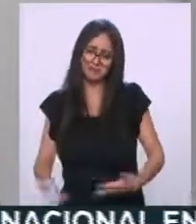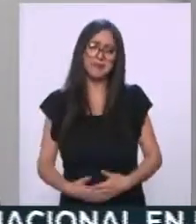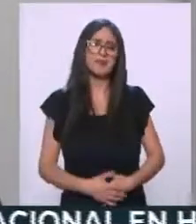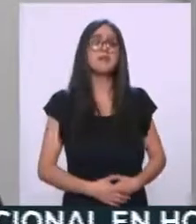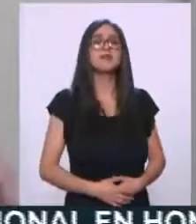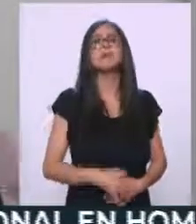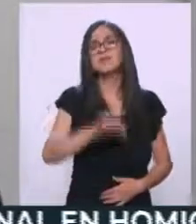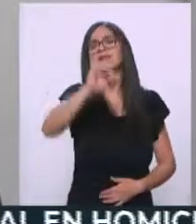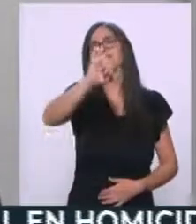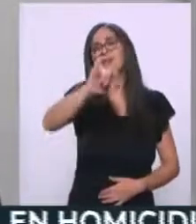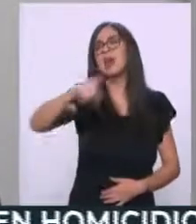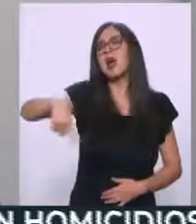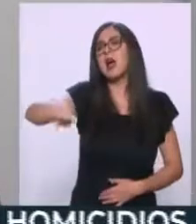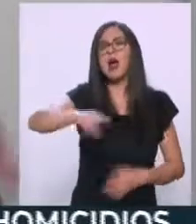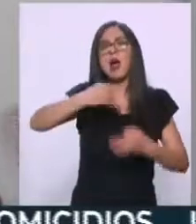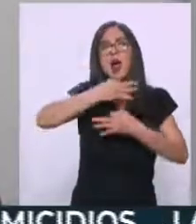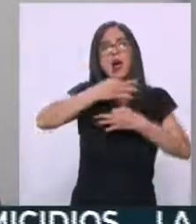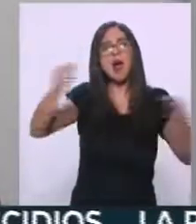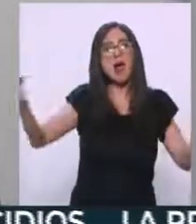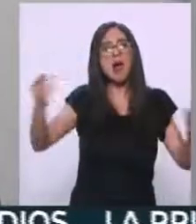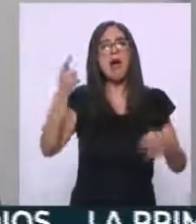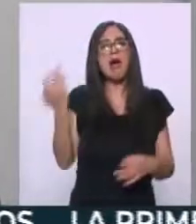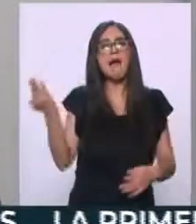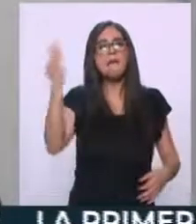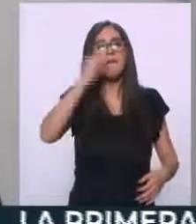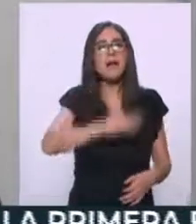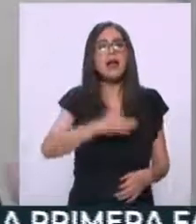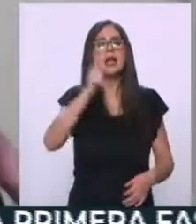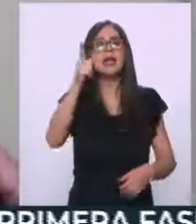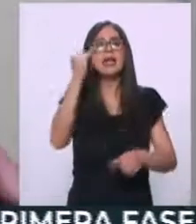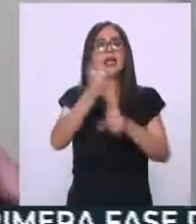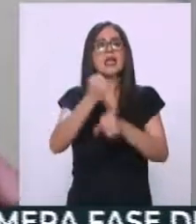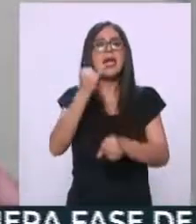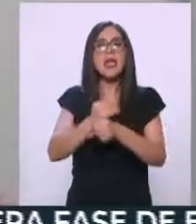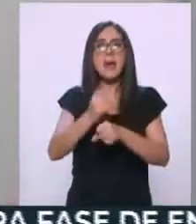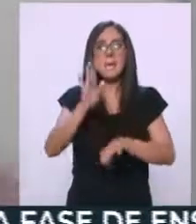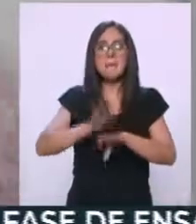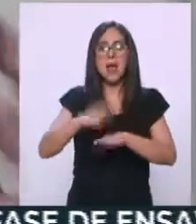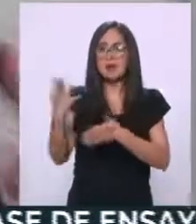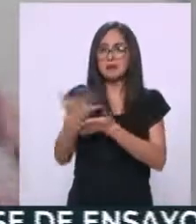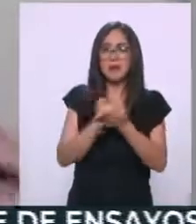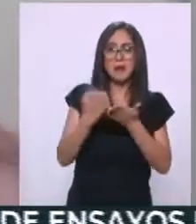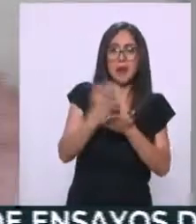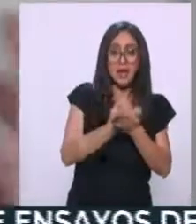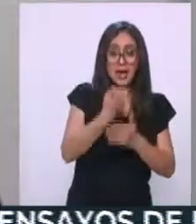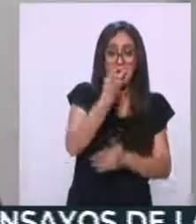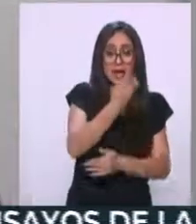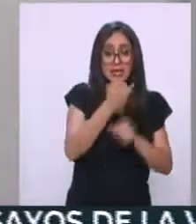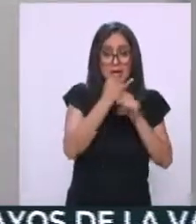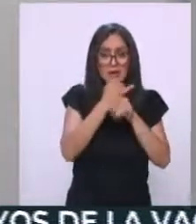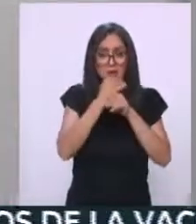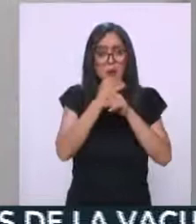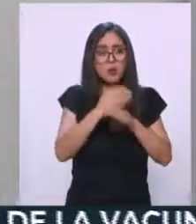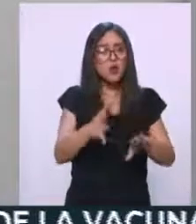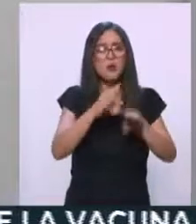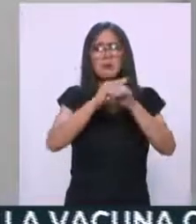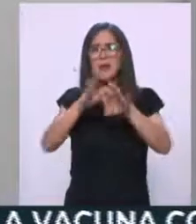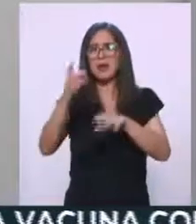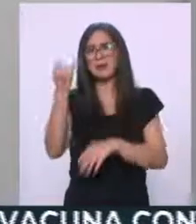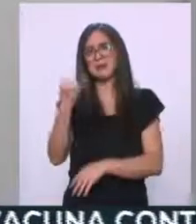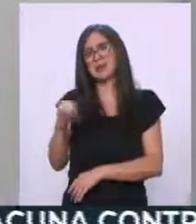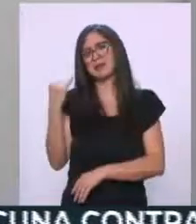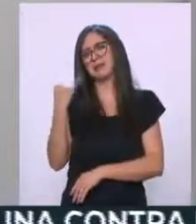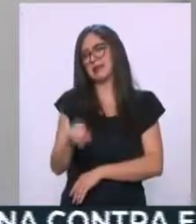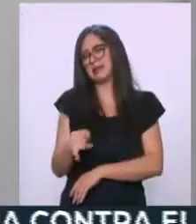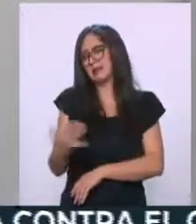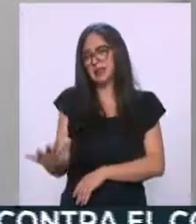muy escandalosas para ganar dinero, ¿no? A través de la publicidad de internet. Y de vez en cuando esas notas trascienden por lo ridículas que son. Este fue el caso